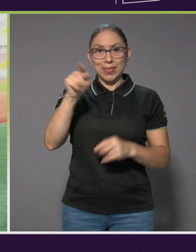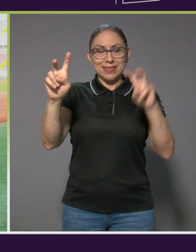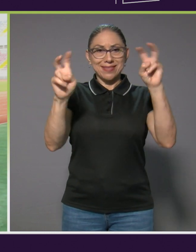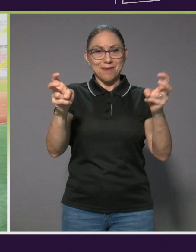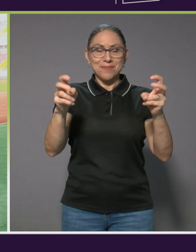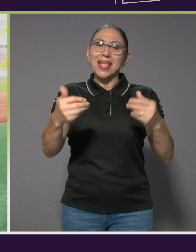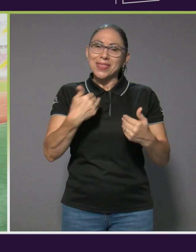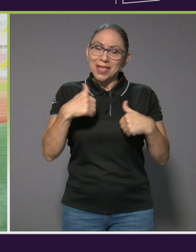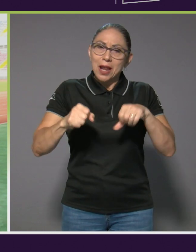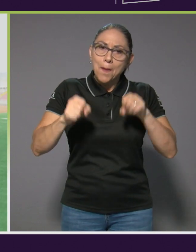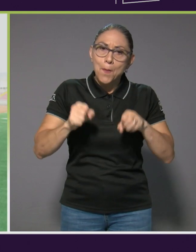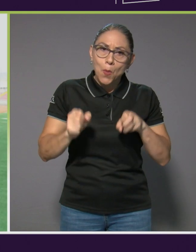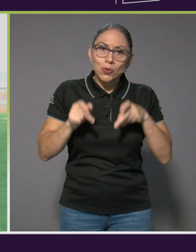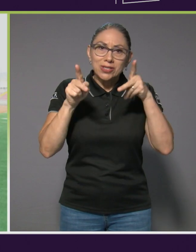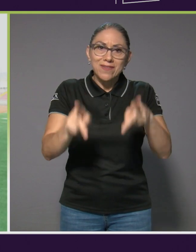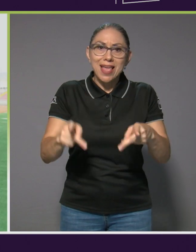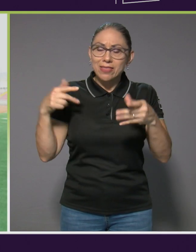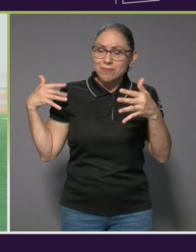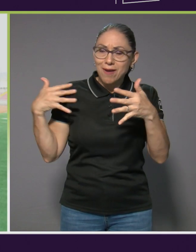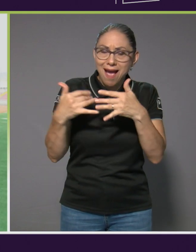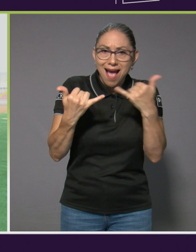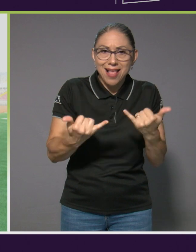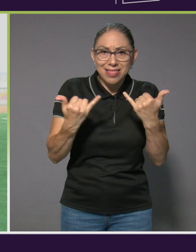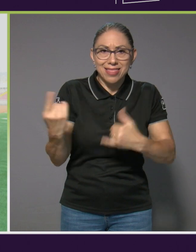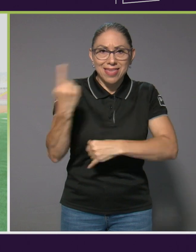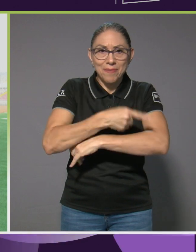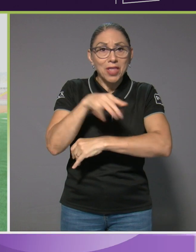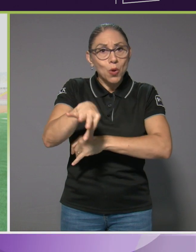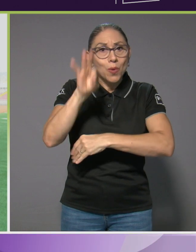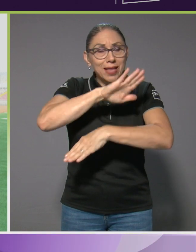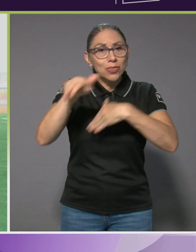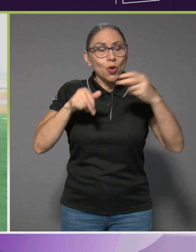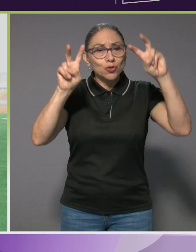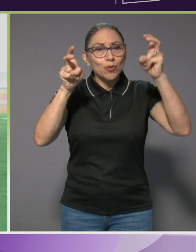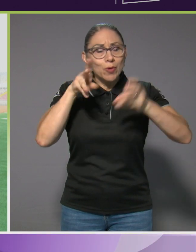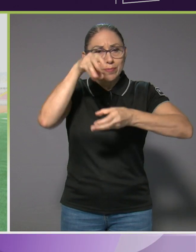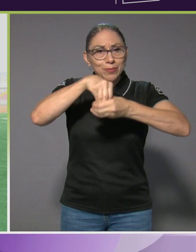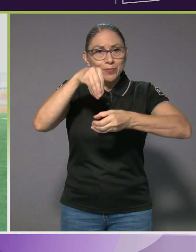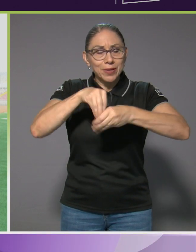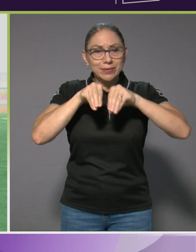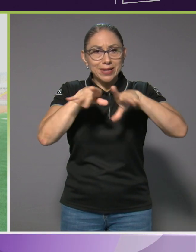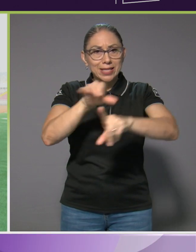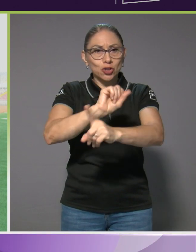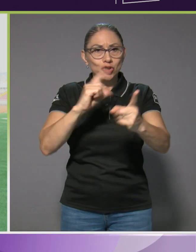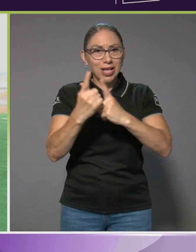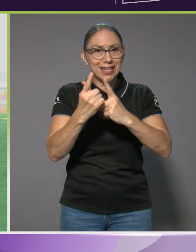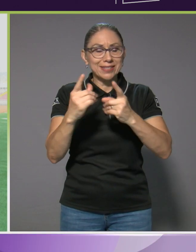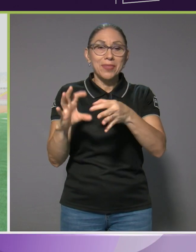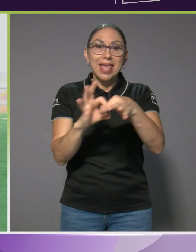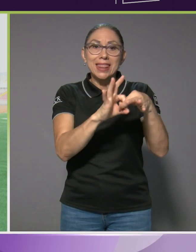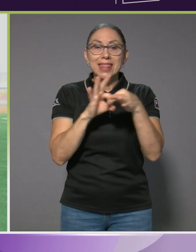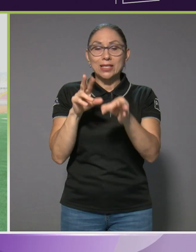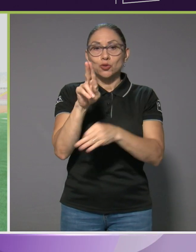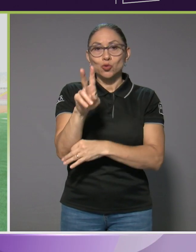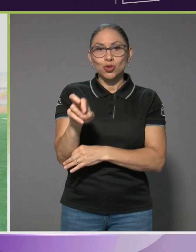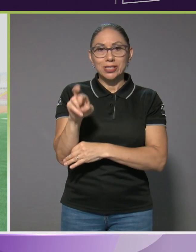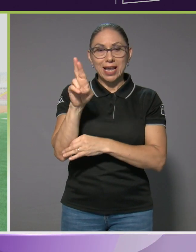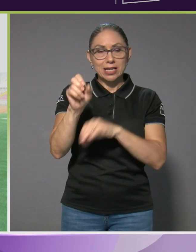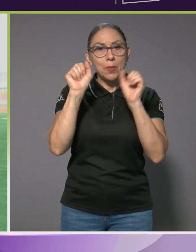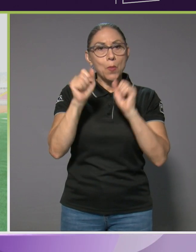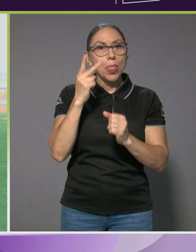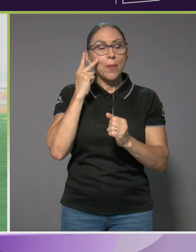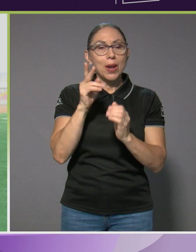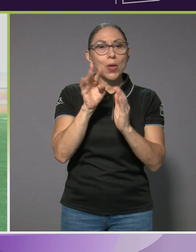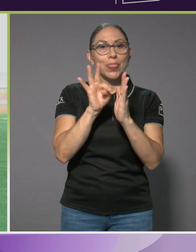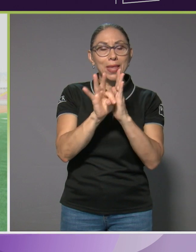posibilidad de ponerse al día encontrando nuestros contenidos en las redes sociales. Encuentra a Nexos UCR en TikTok,